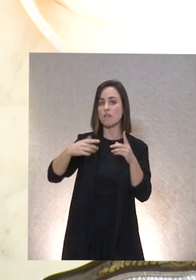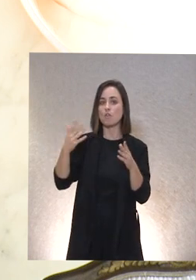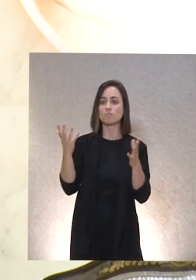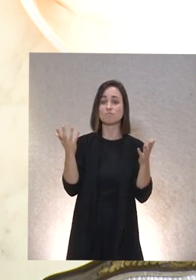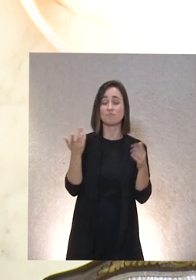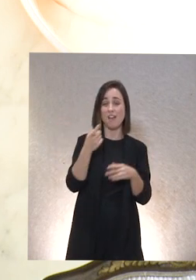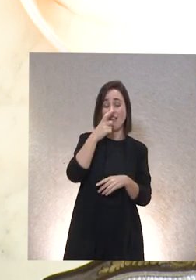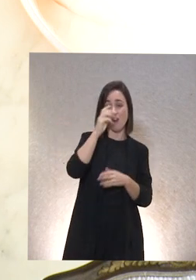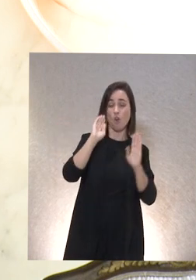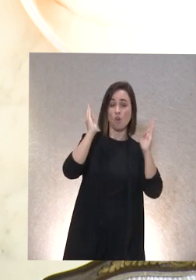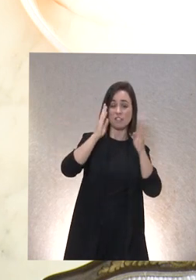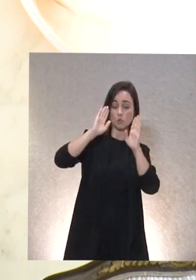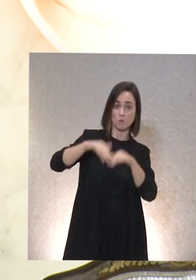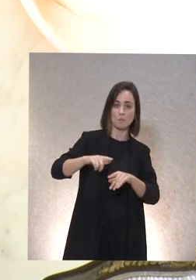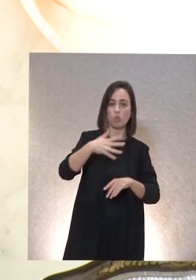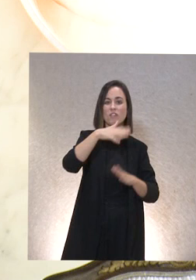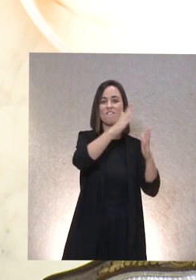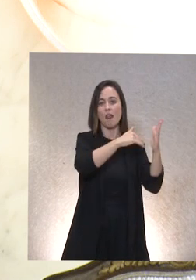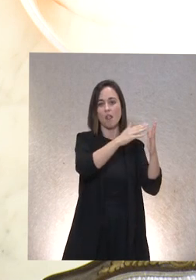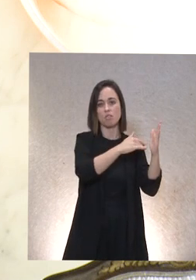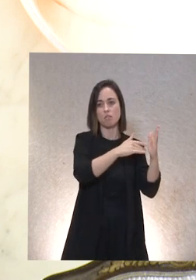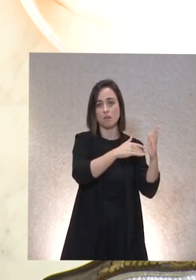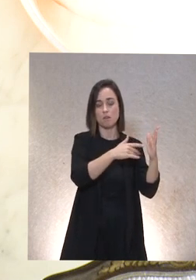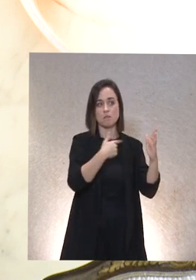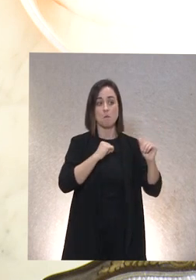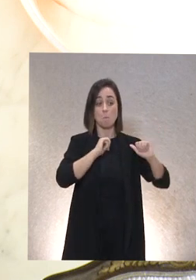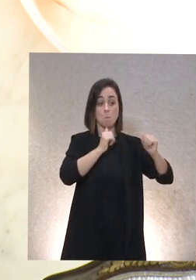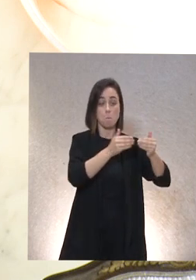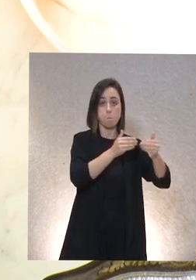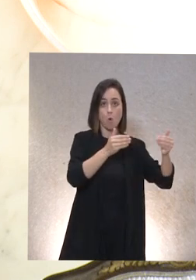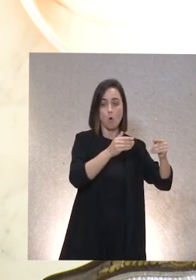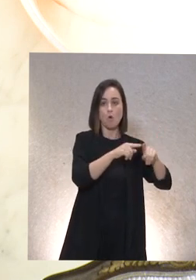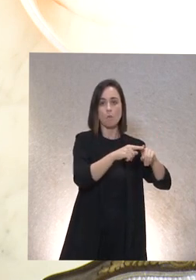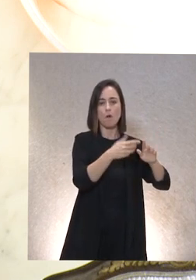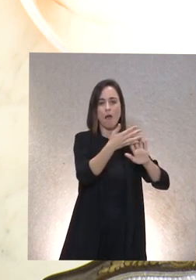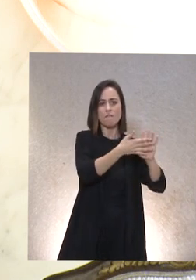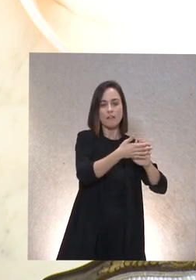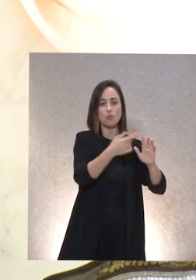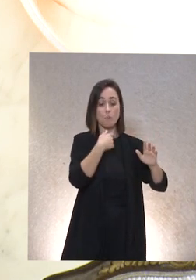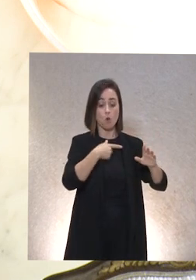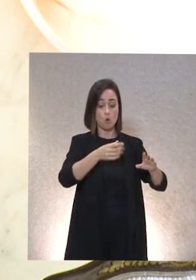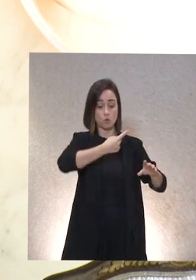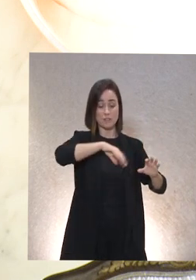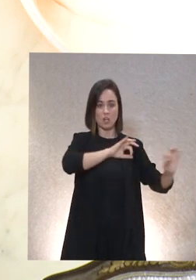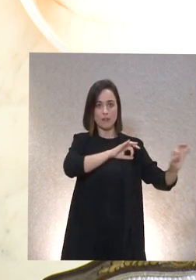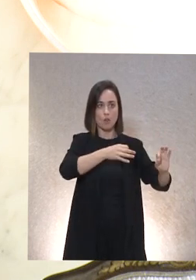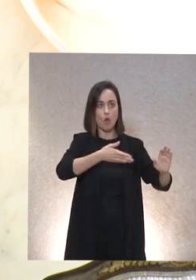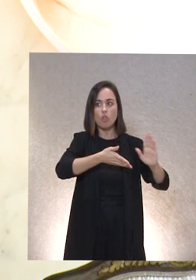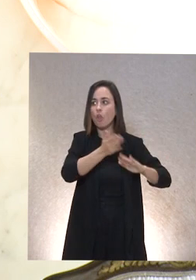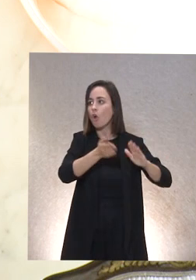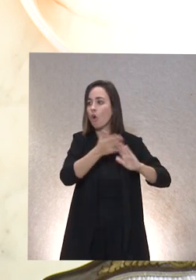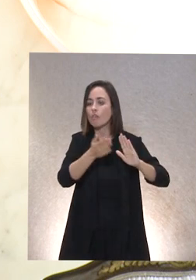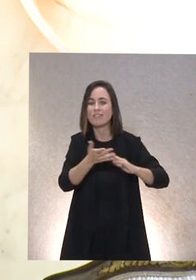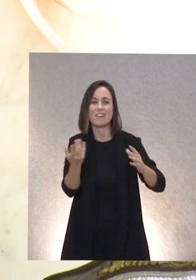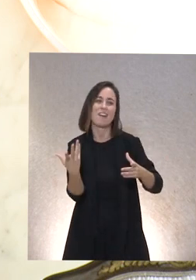cuando estábamos hablando de hacia dónde orientar nuestra organización la ética volvió a estar presente tenemos un encargo de trabajar